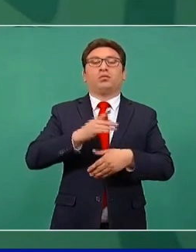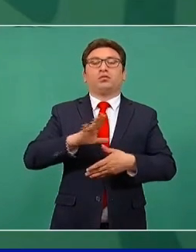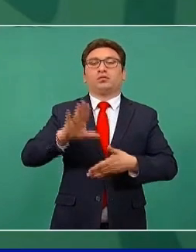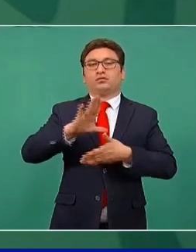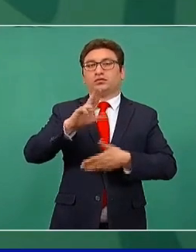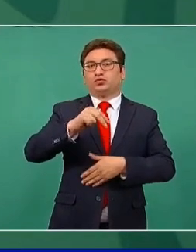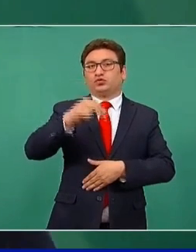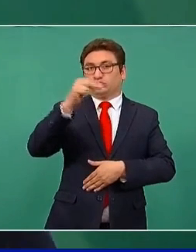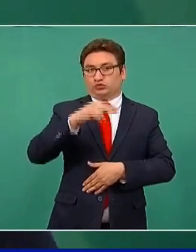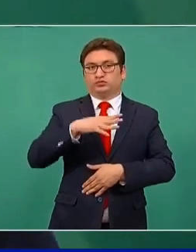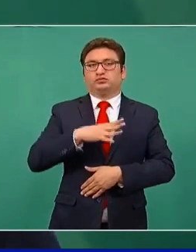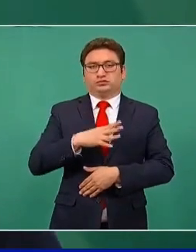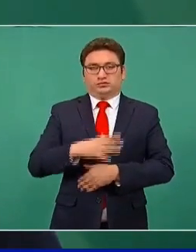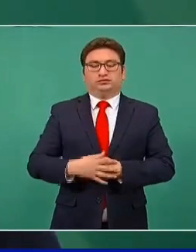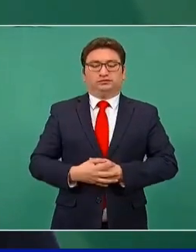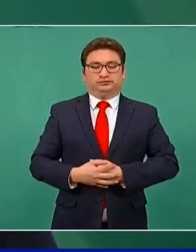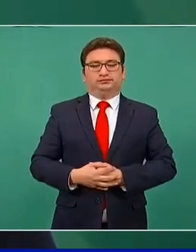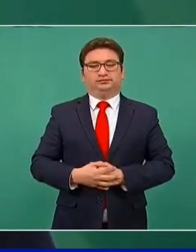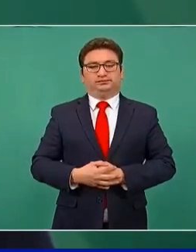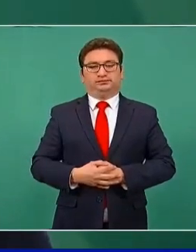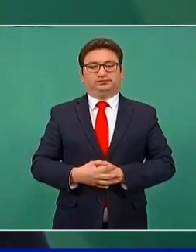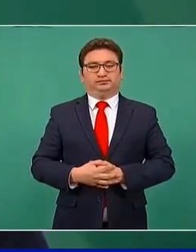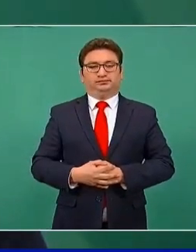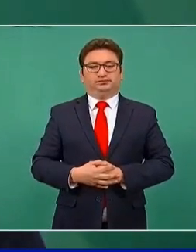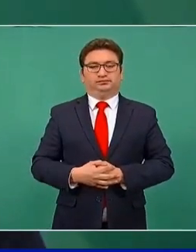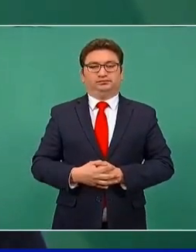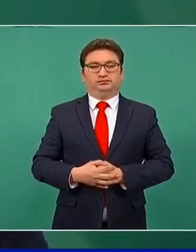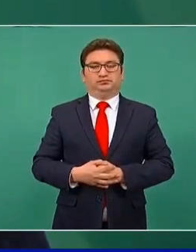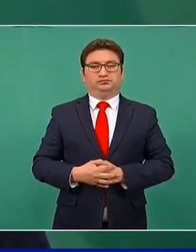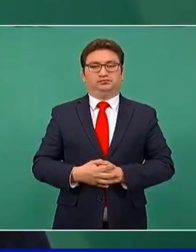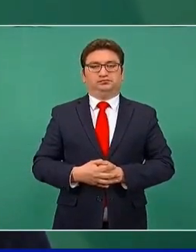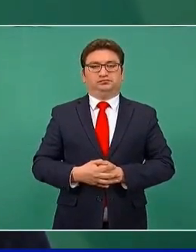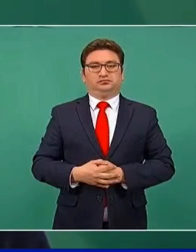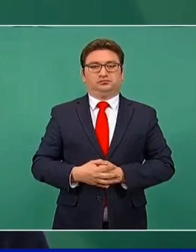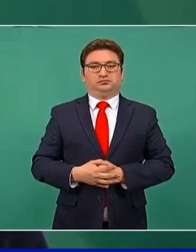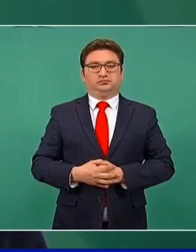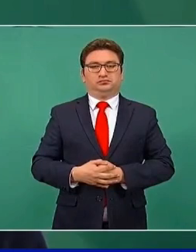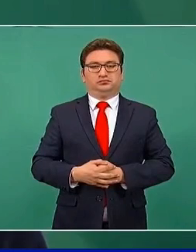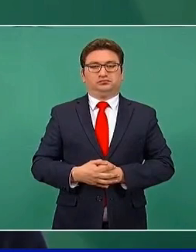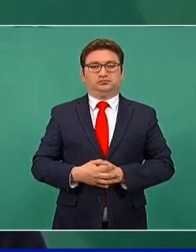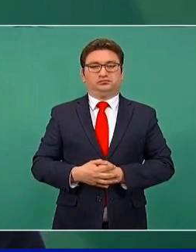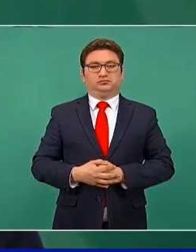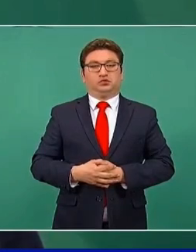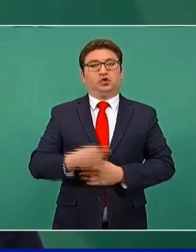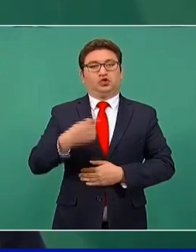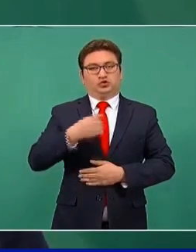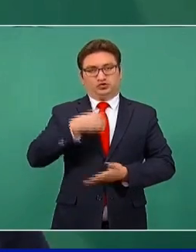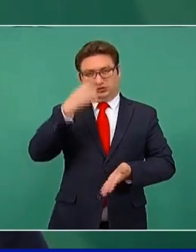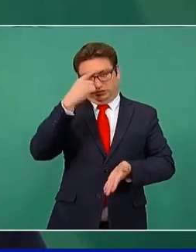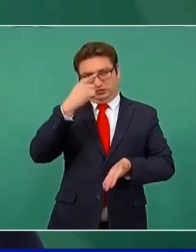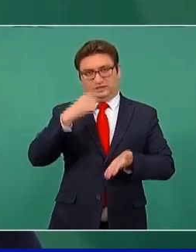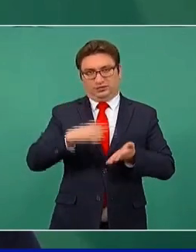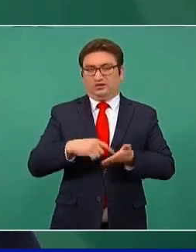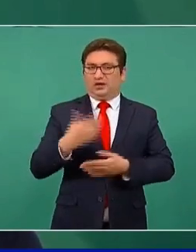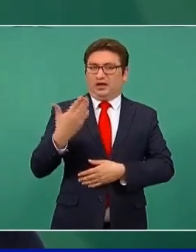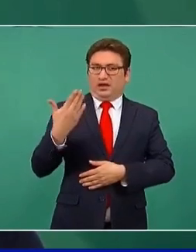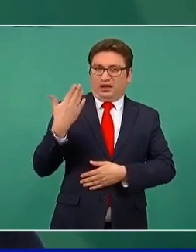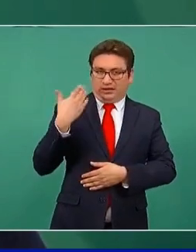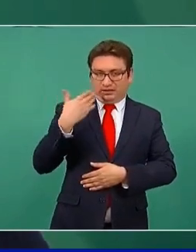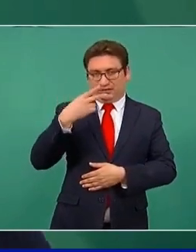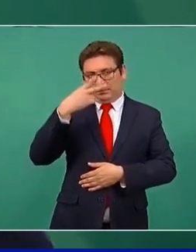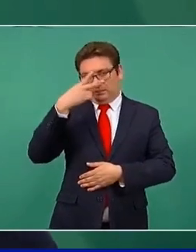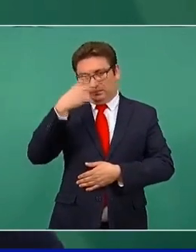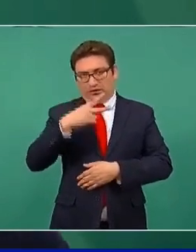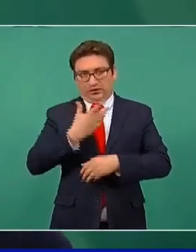Yo creo que el haber suscrito de nuevo el tratado en el caso de